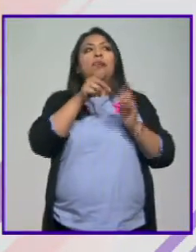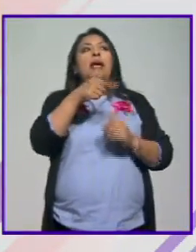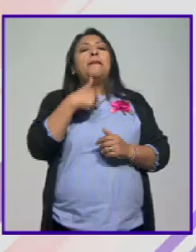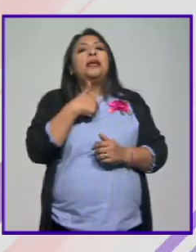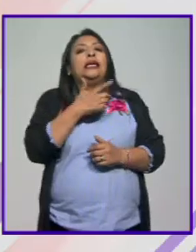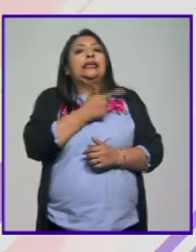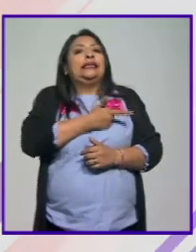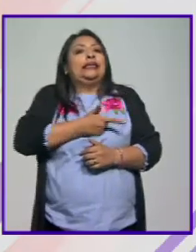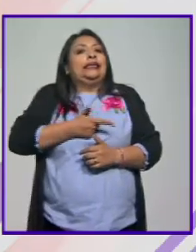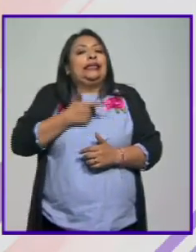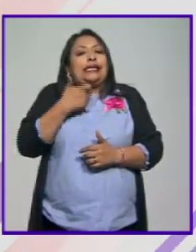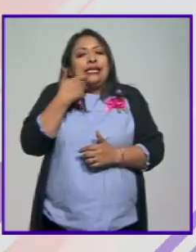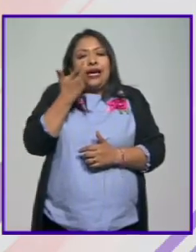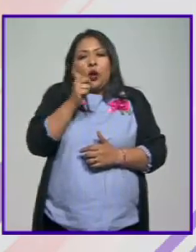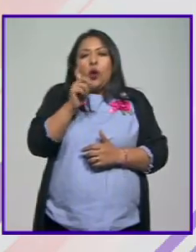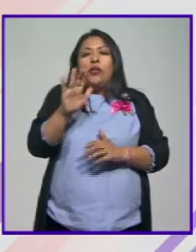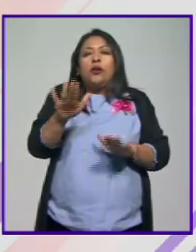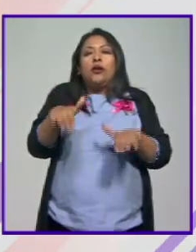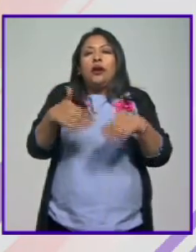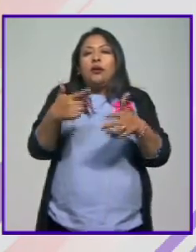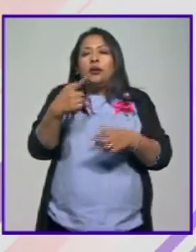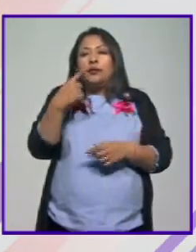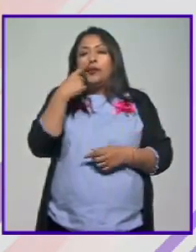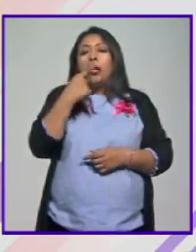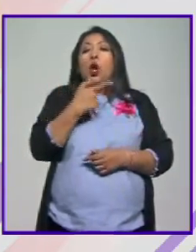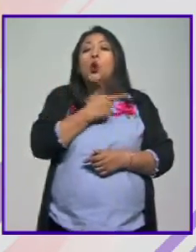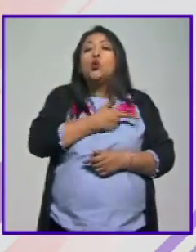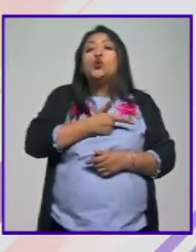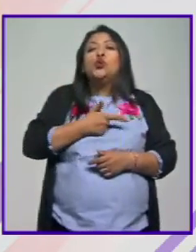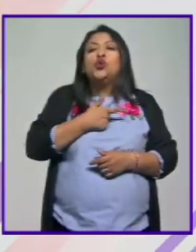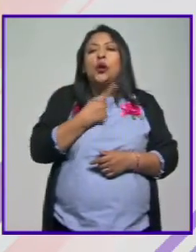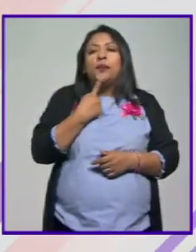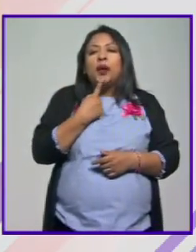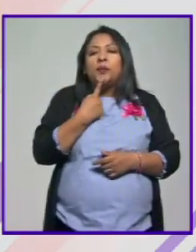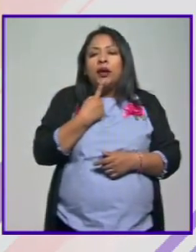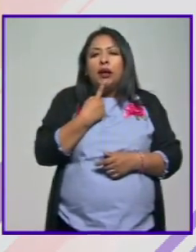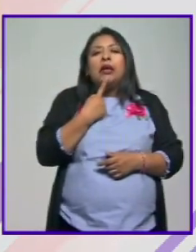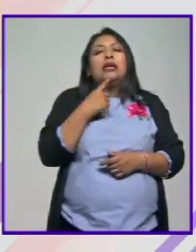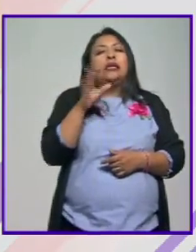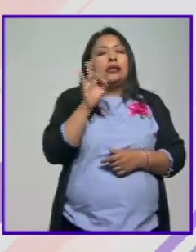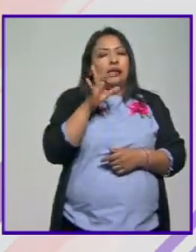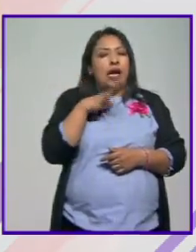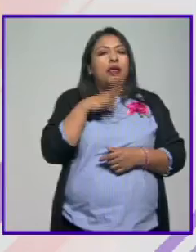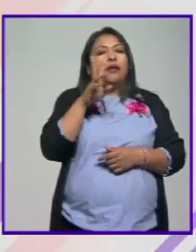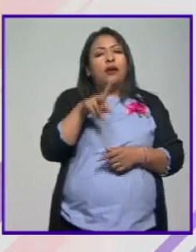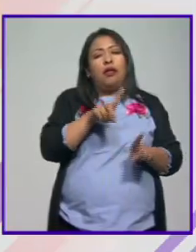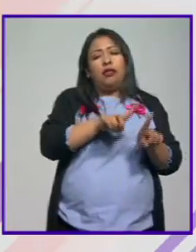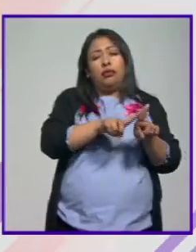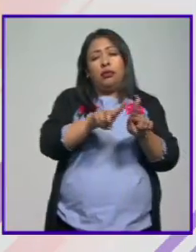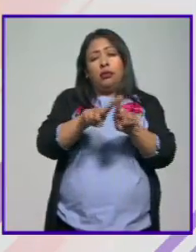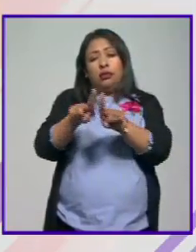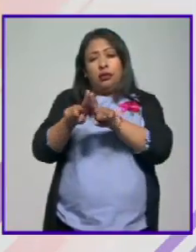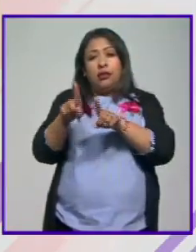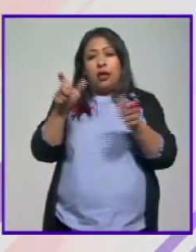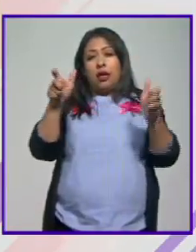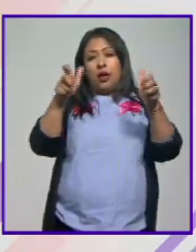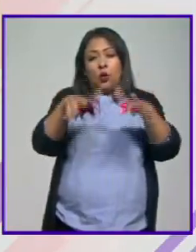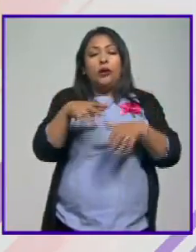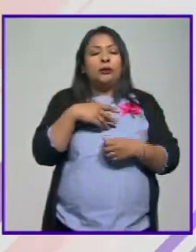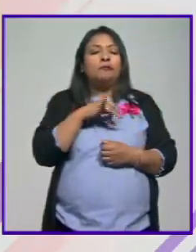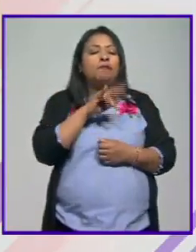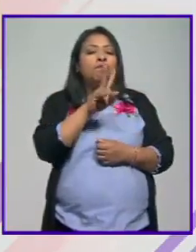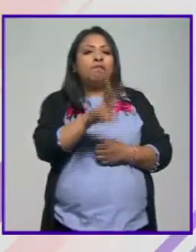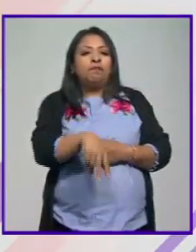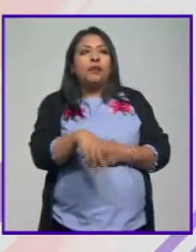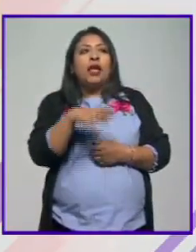lo que más me entusiasma es cuando lleguemos al sentido del gusto porque seguramente también hay una oferta de baristas muy atractiva en este encuentro sí